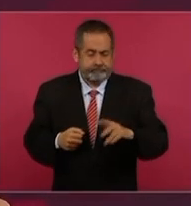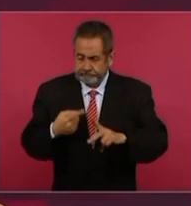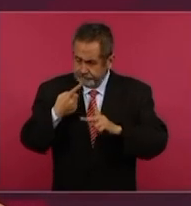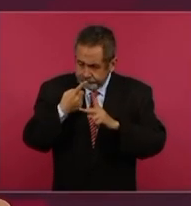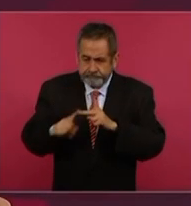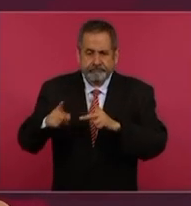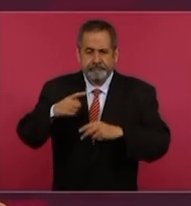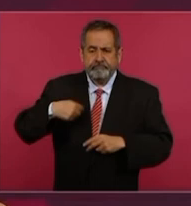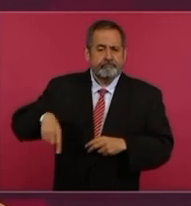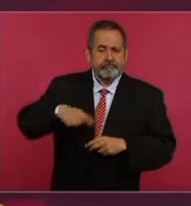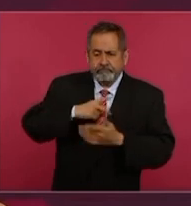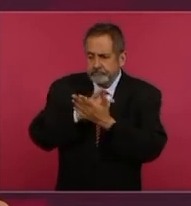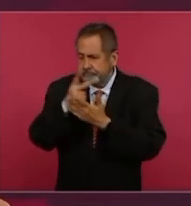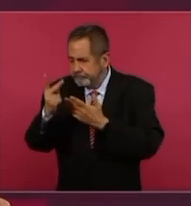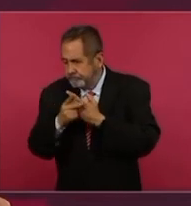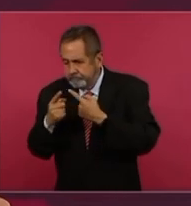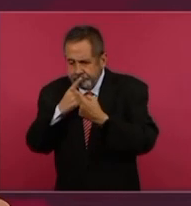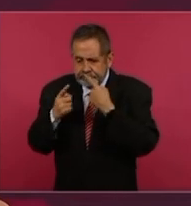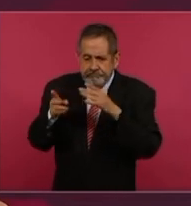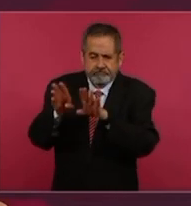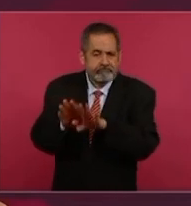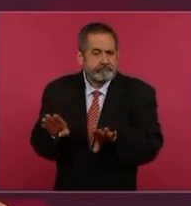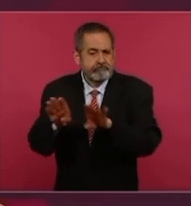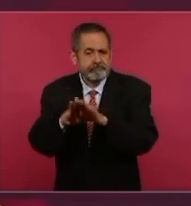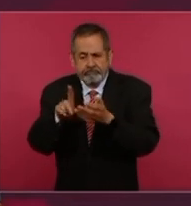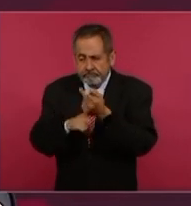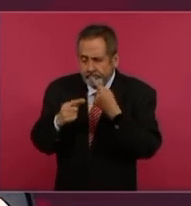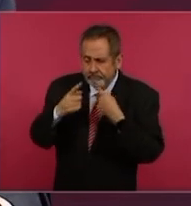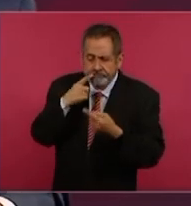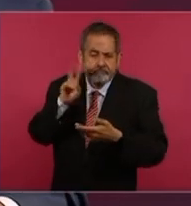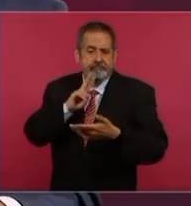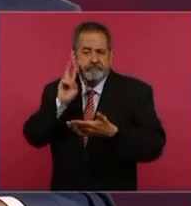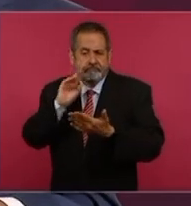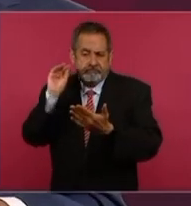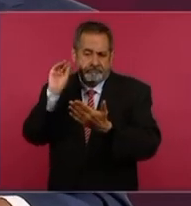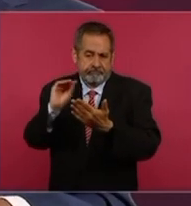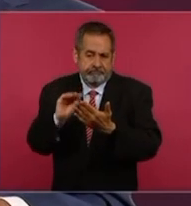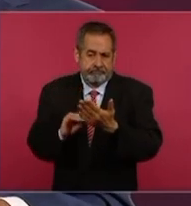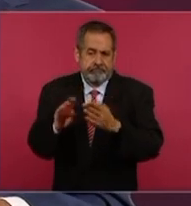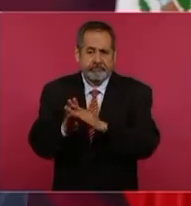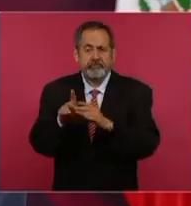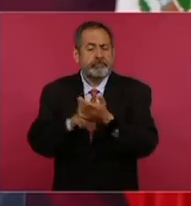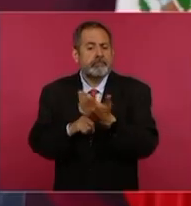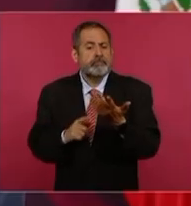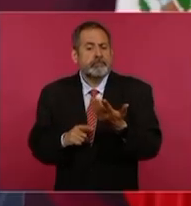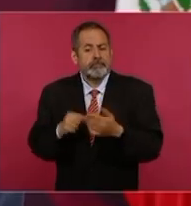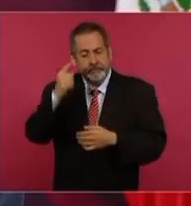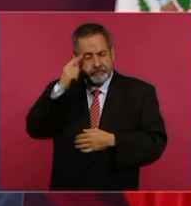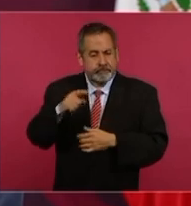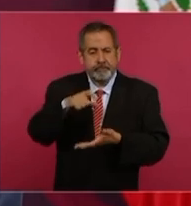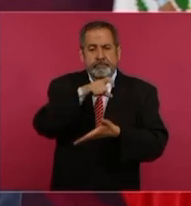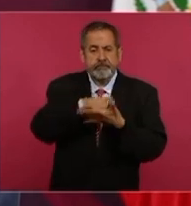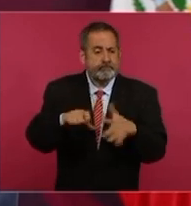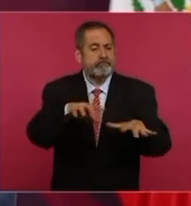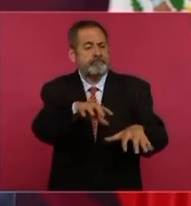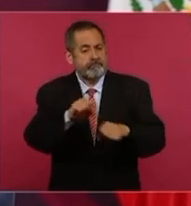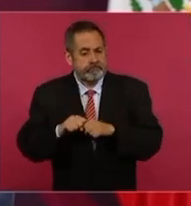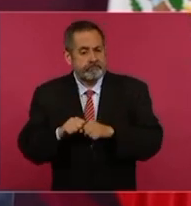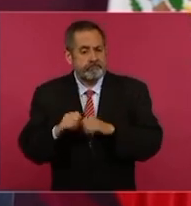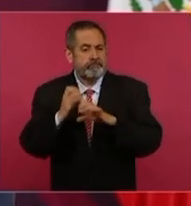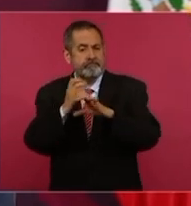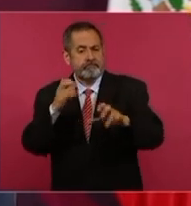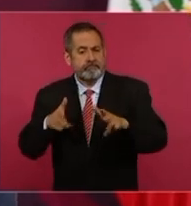un programa para la adquisición de trenes de pasajeros